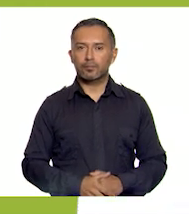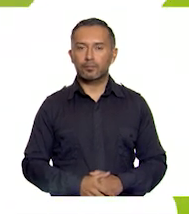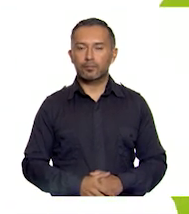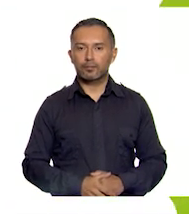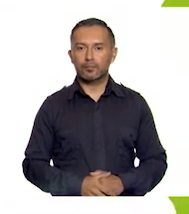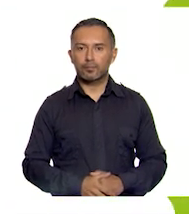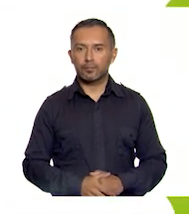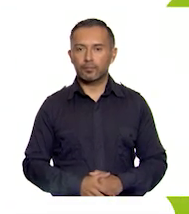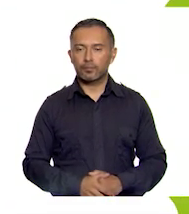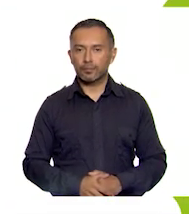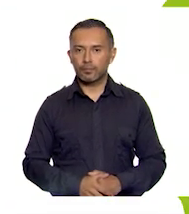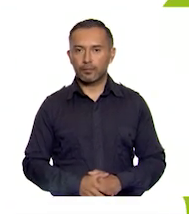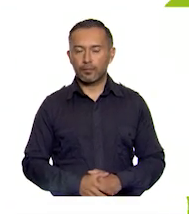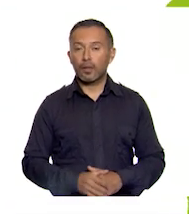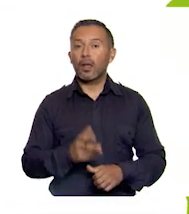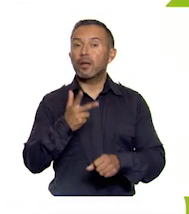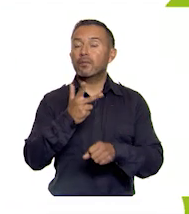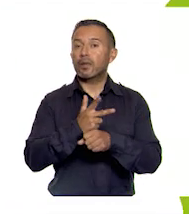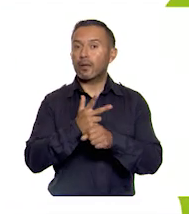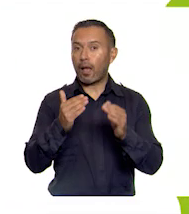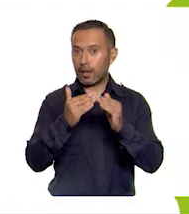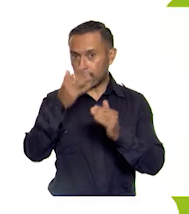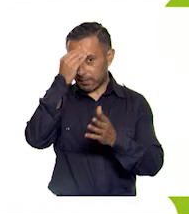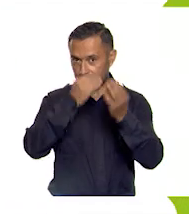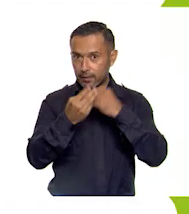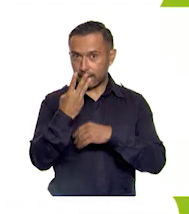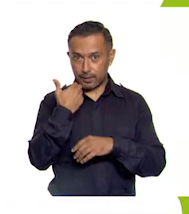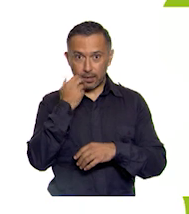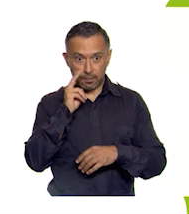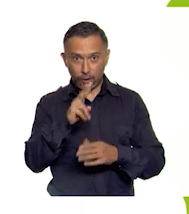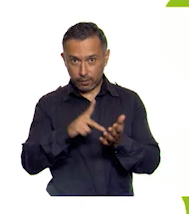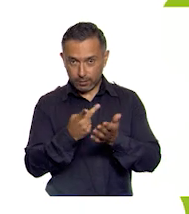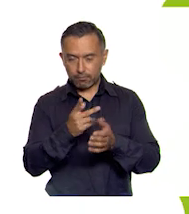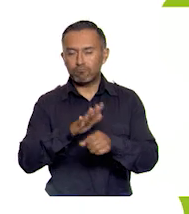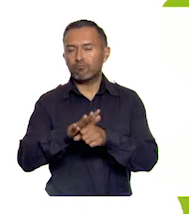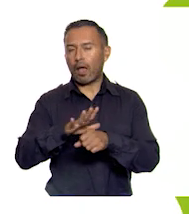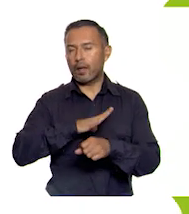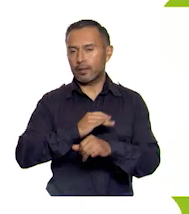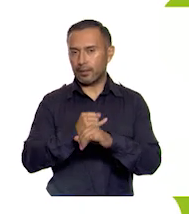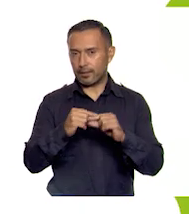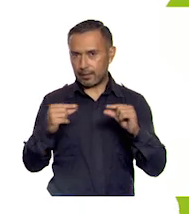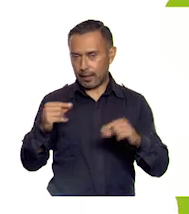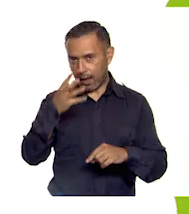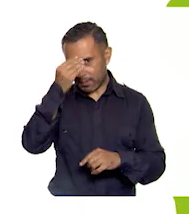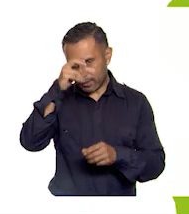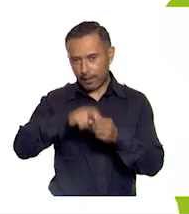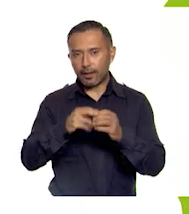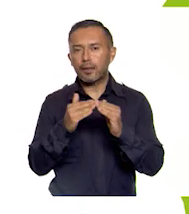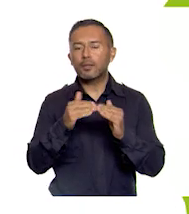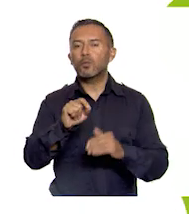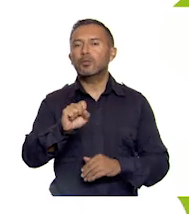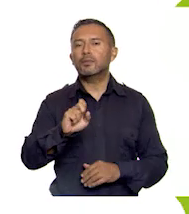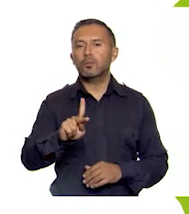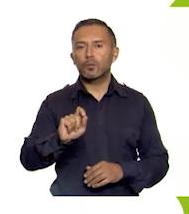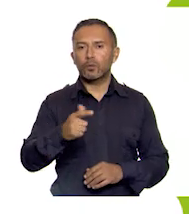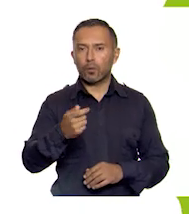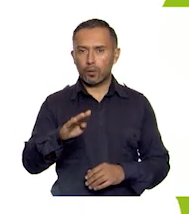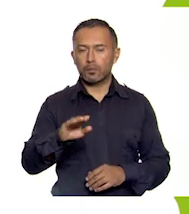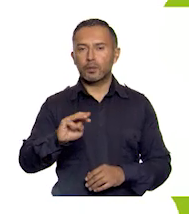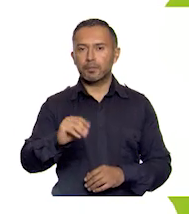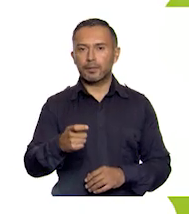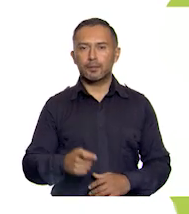Si quieres volver a ver los programas de Aprende en Casa 3, los puedes encontrar en la siguiente liga. Aprende en Casa aprendeencasa.cev.gov